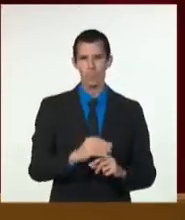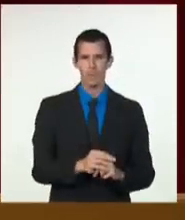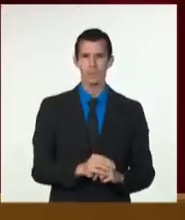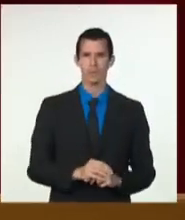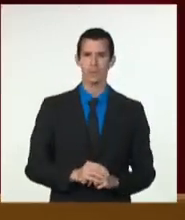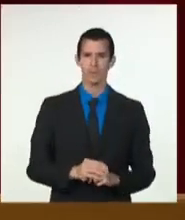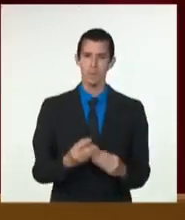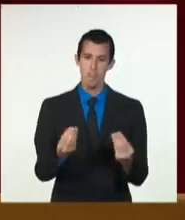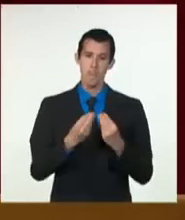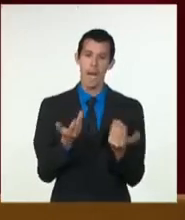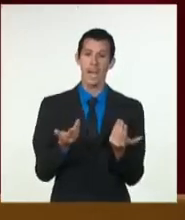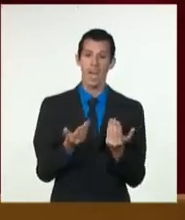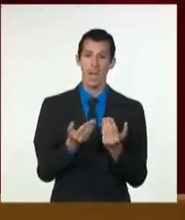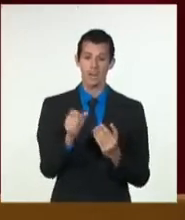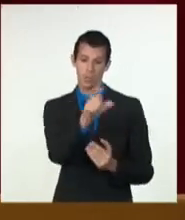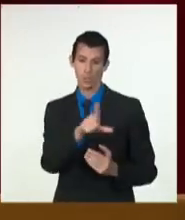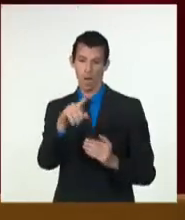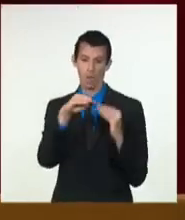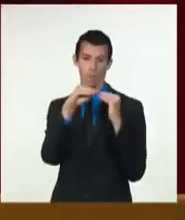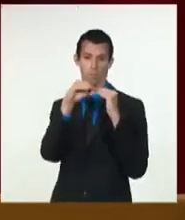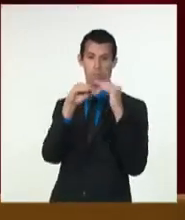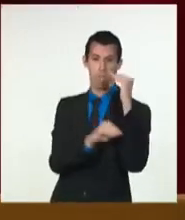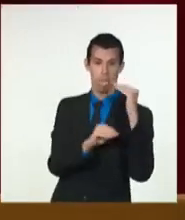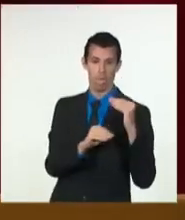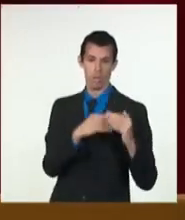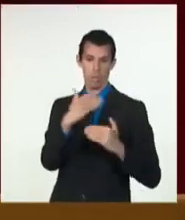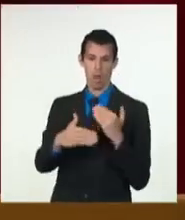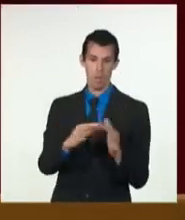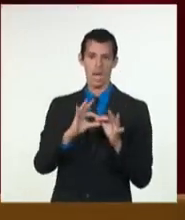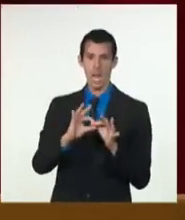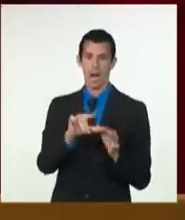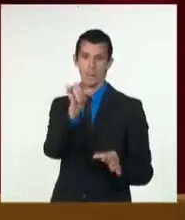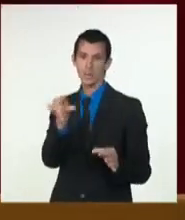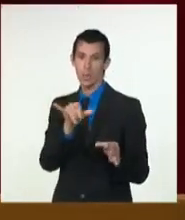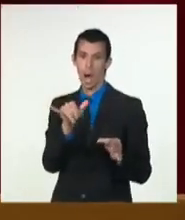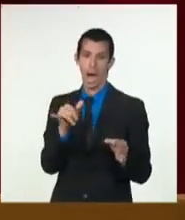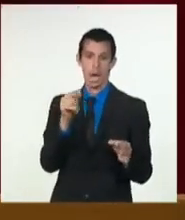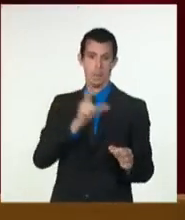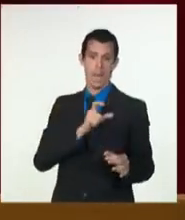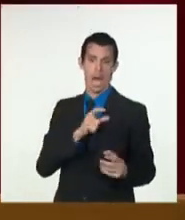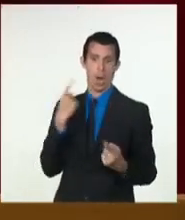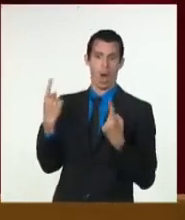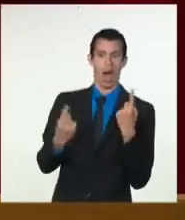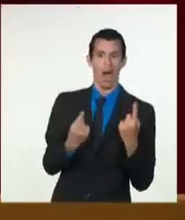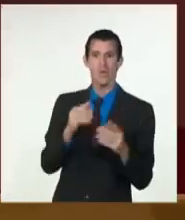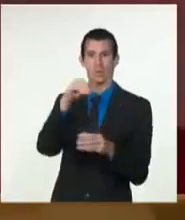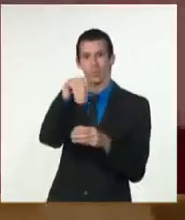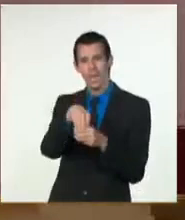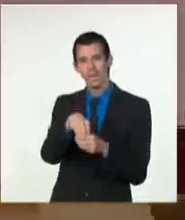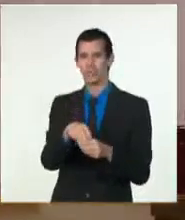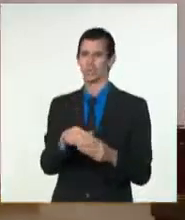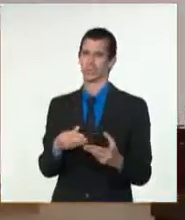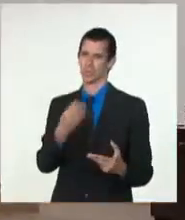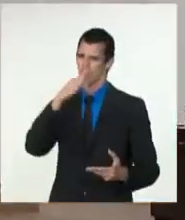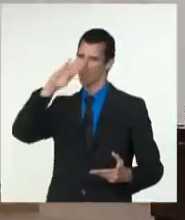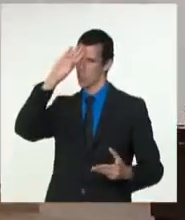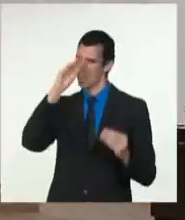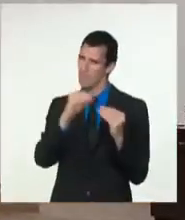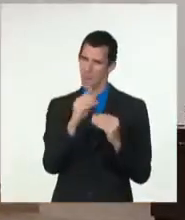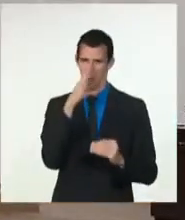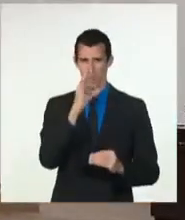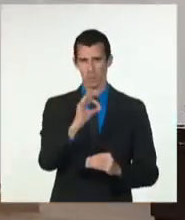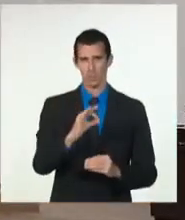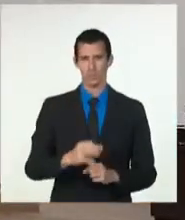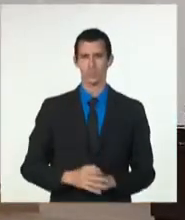desigualdades sociales y miran la seguridad ciudadana uno de los pilares del socialismo. El Estado